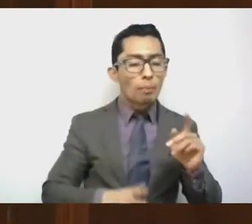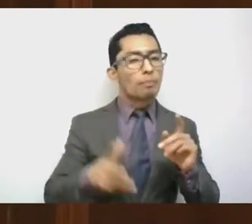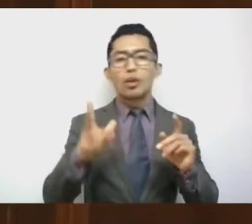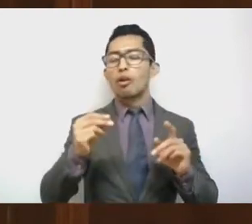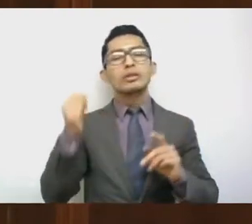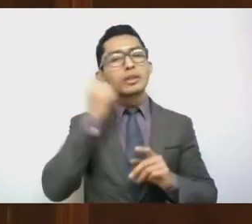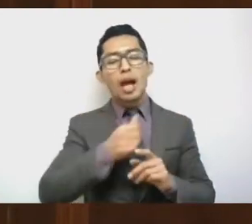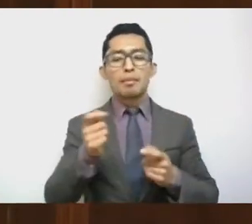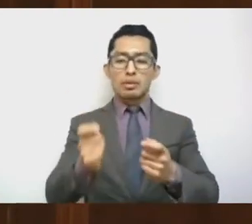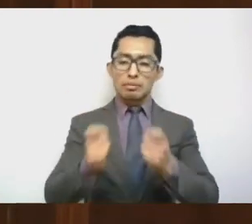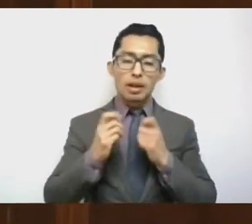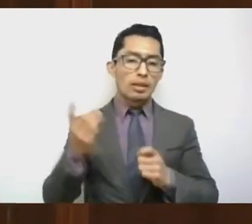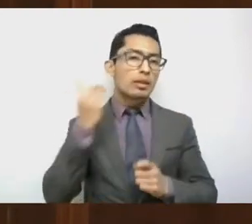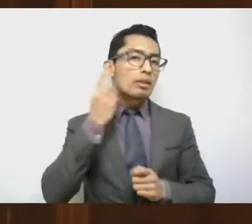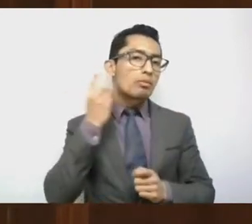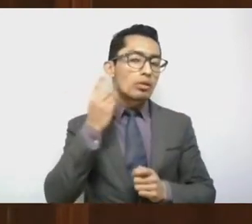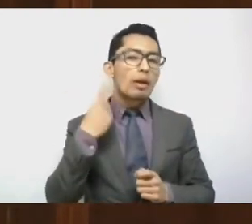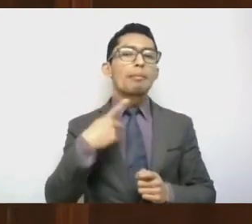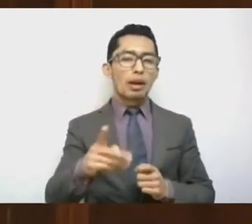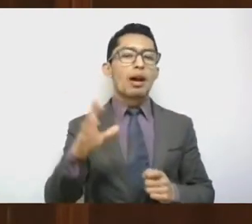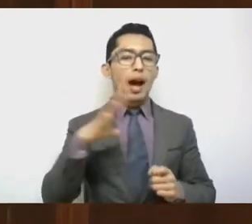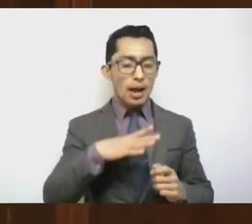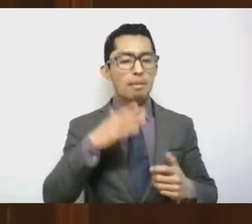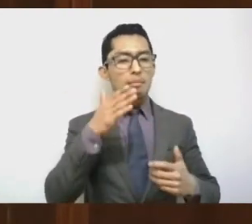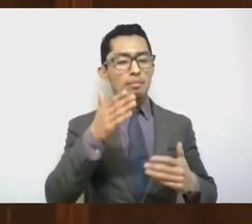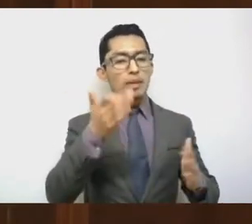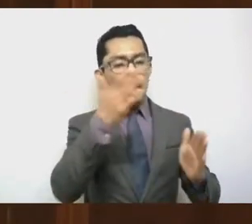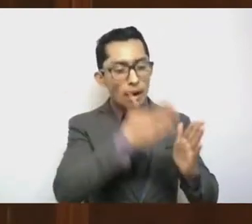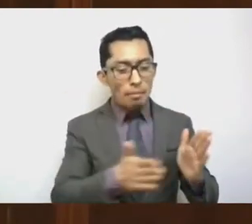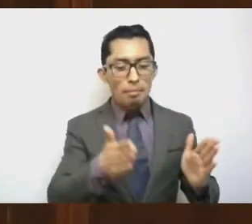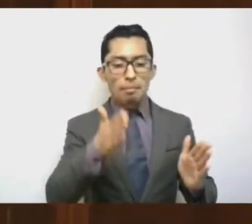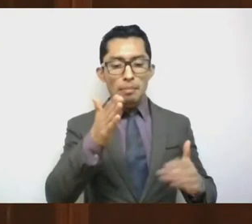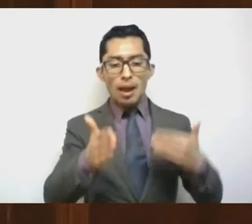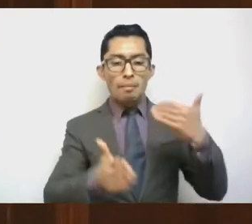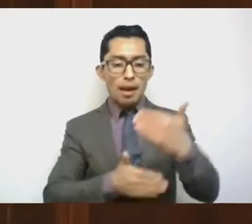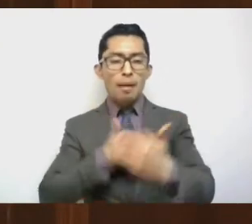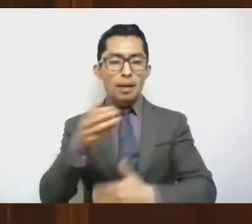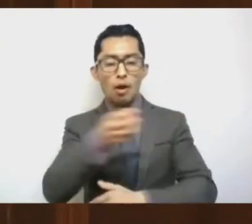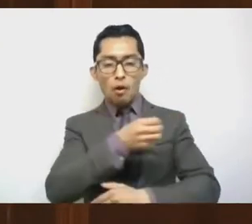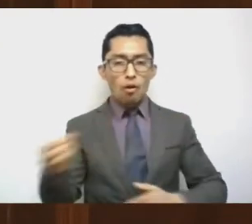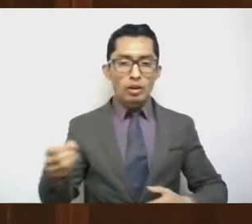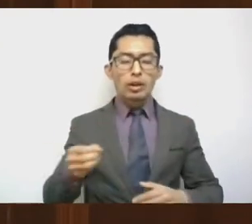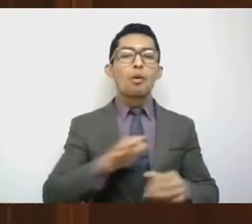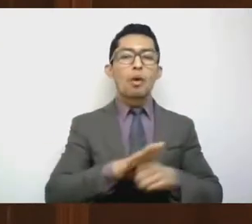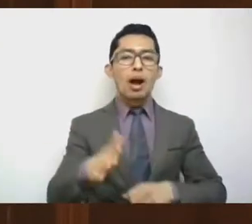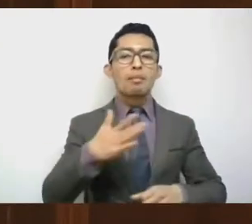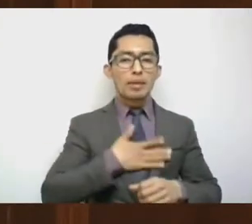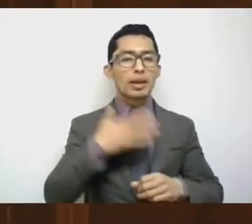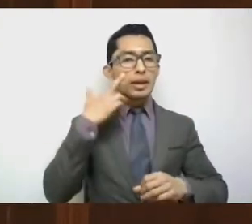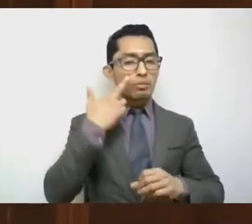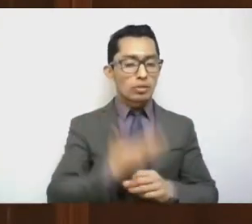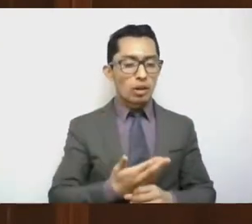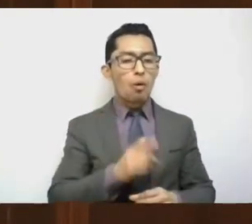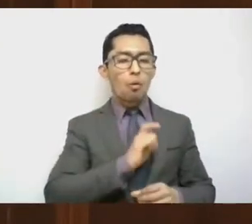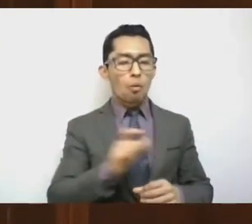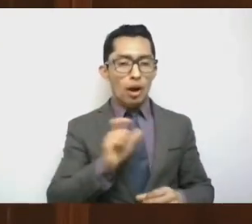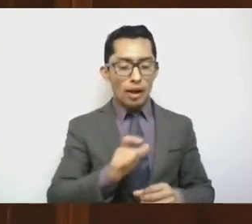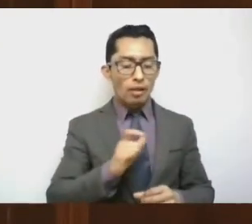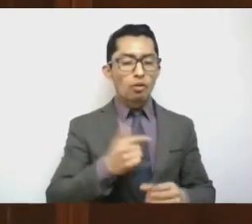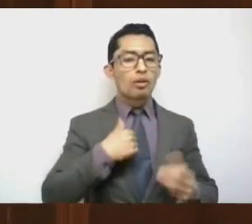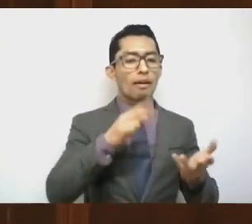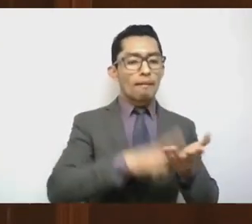pero también es por etapas y las etapas las marcamos nosotros, les damos el sentido, les damos el valor